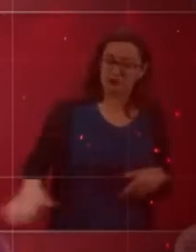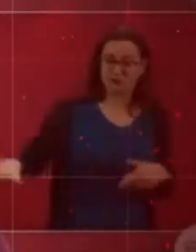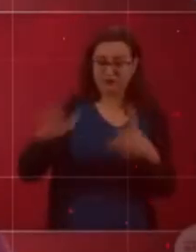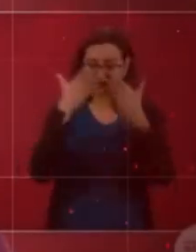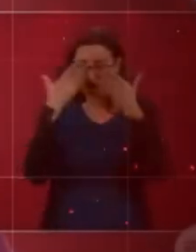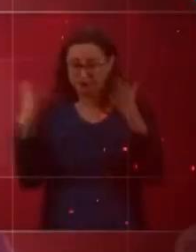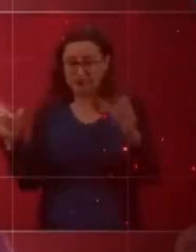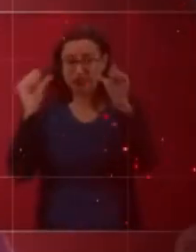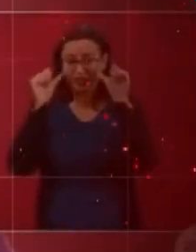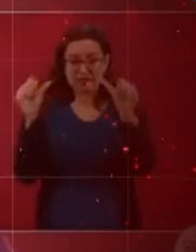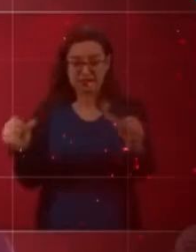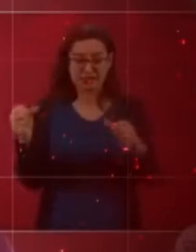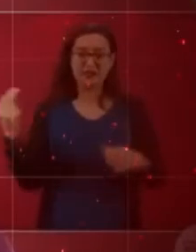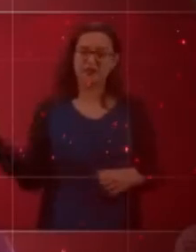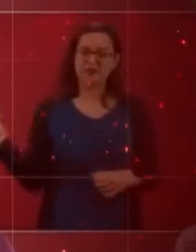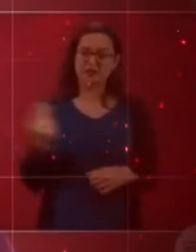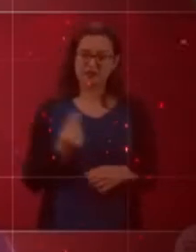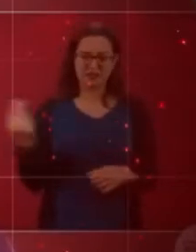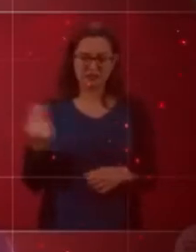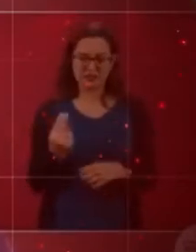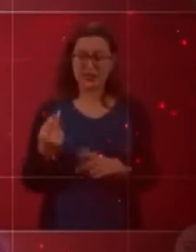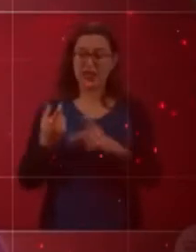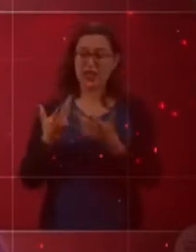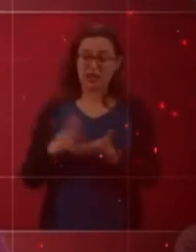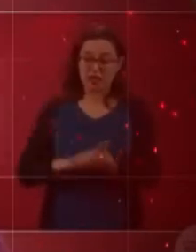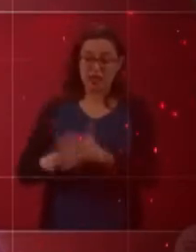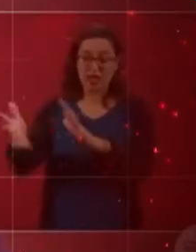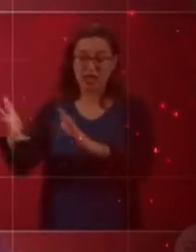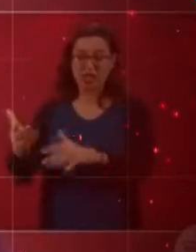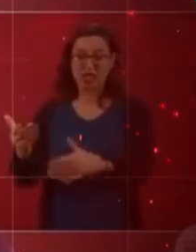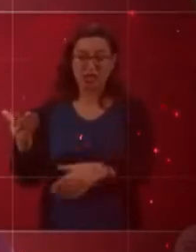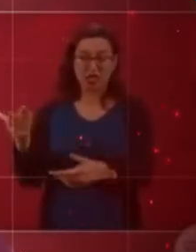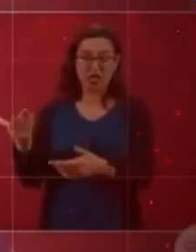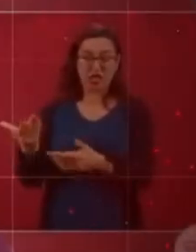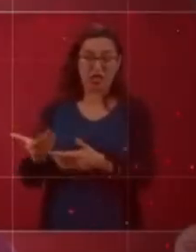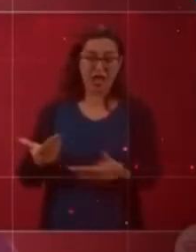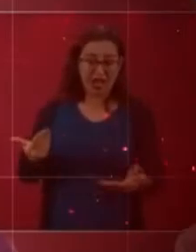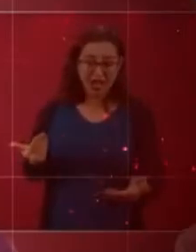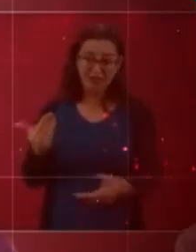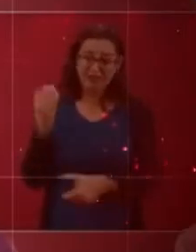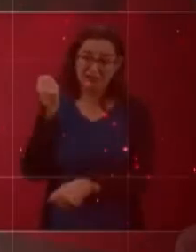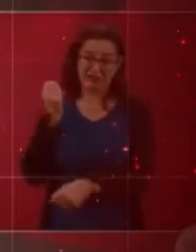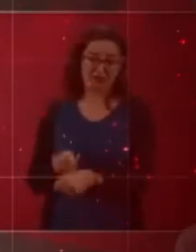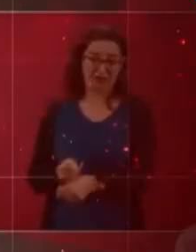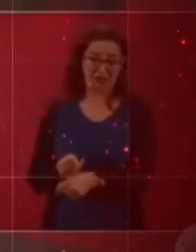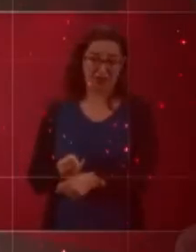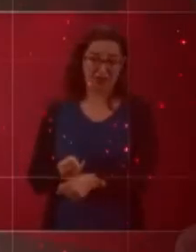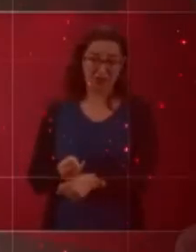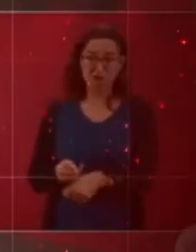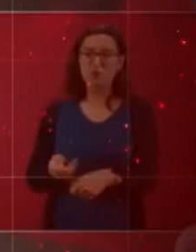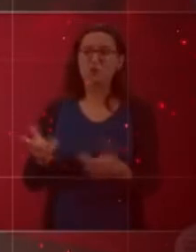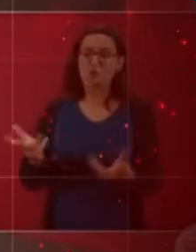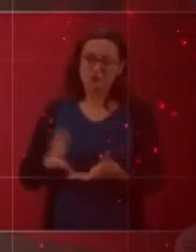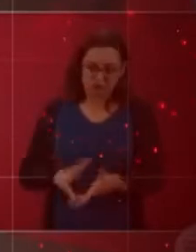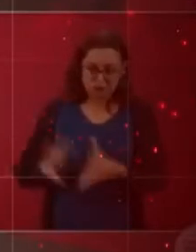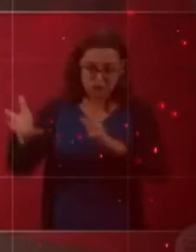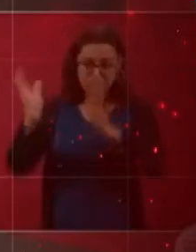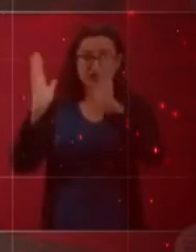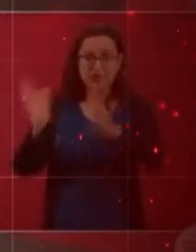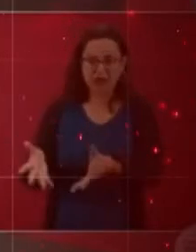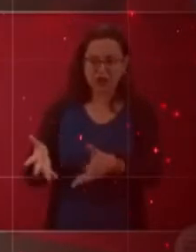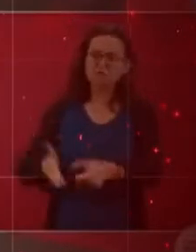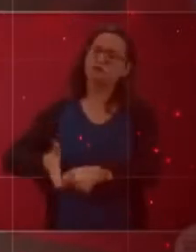prevenir y atender la violencia antes de que esto ocurra, pero también sancionarla, aunque ninguna reparación, ninguna,